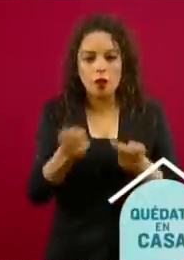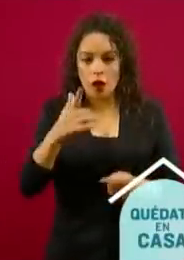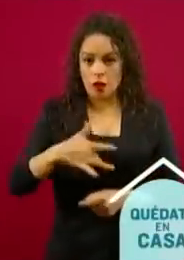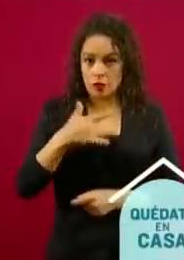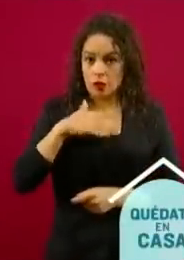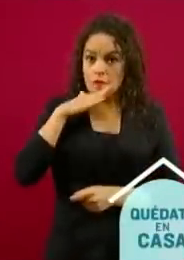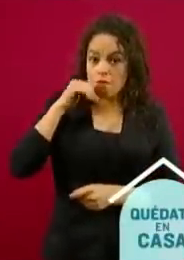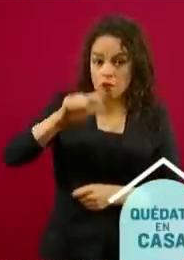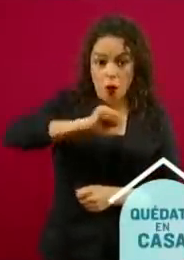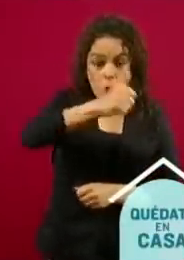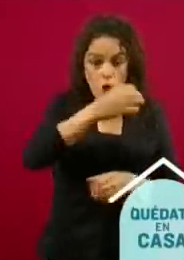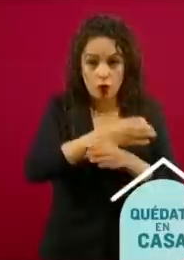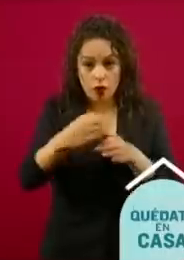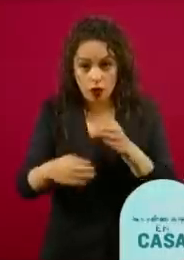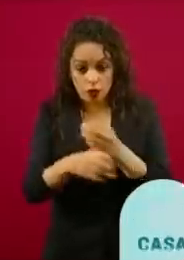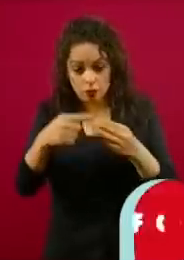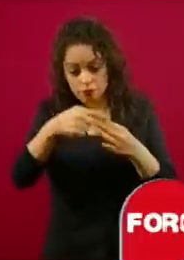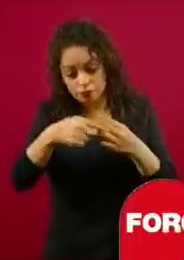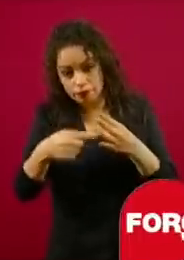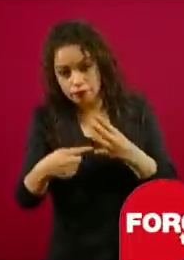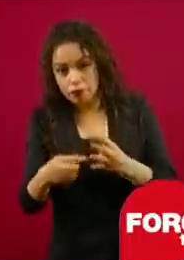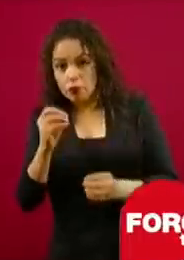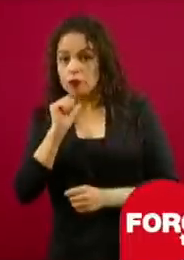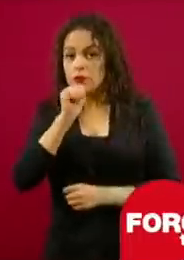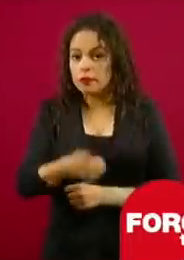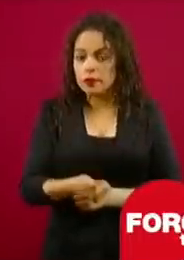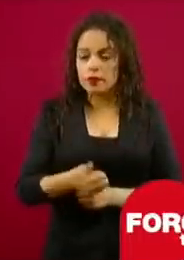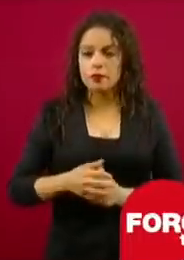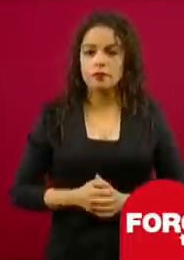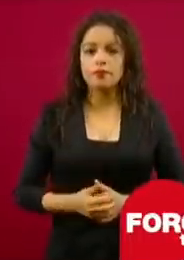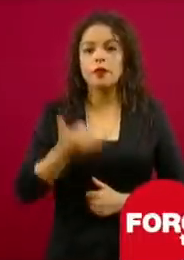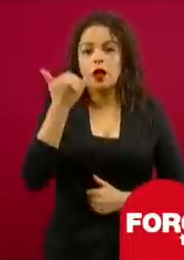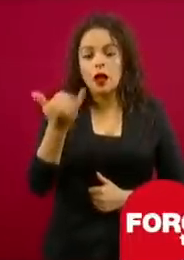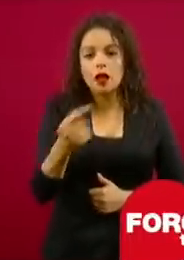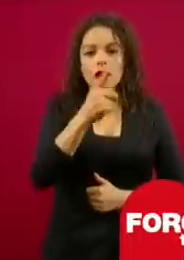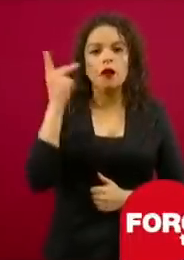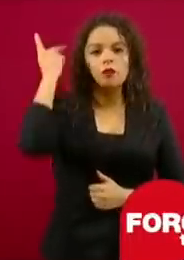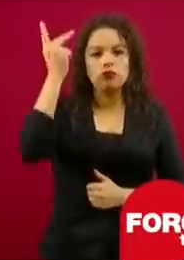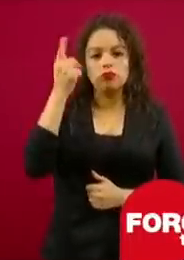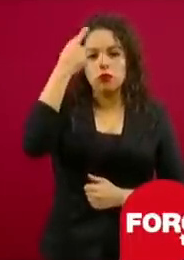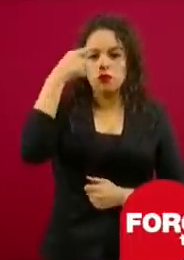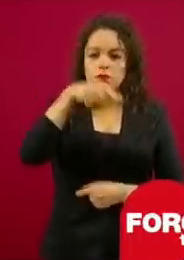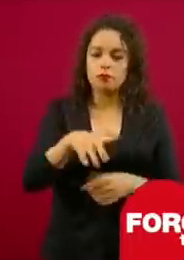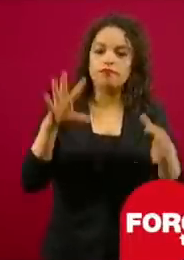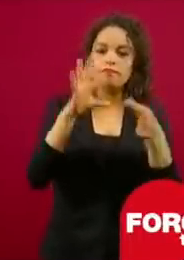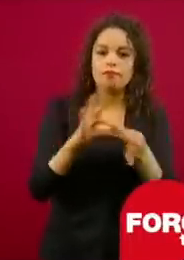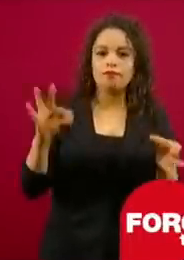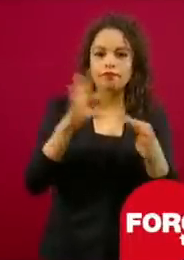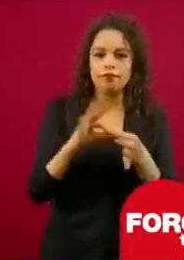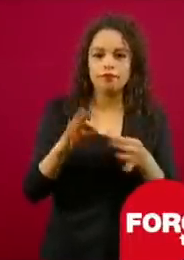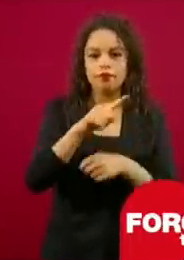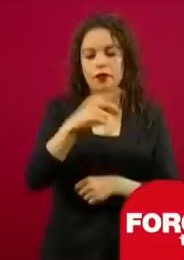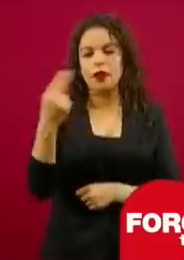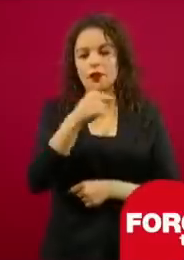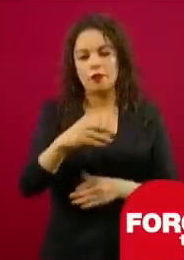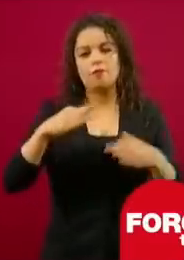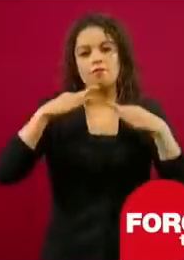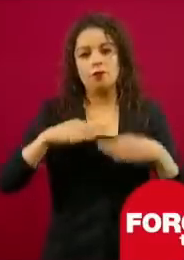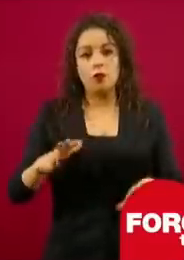otro síntoma. Pero también algo importante, apoyo emocional. Son jornadas verdaderamente extenuantes,